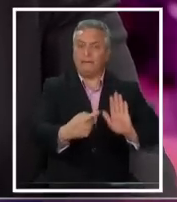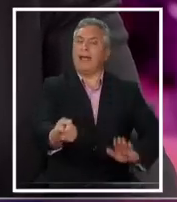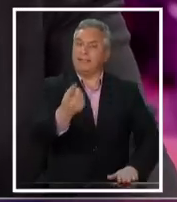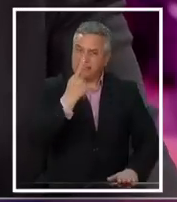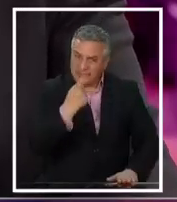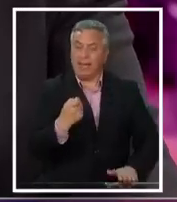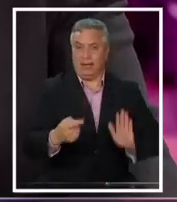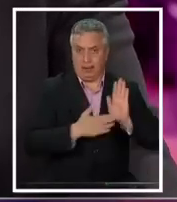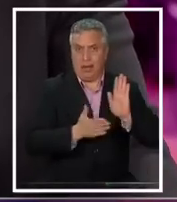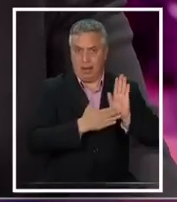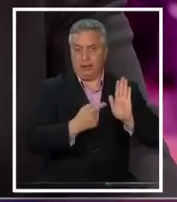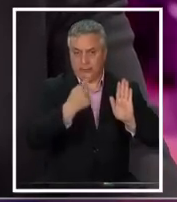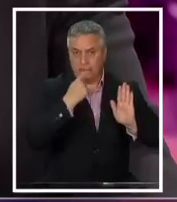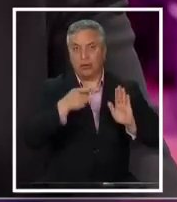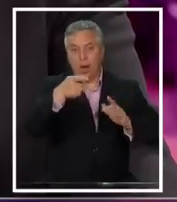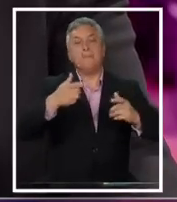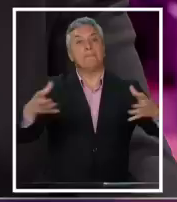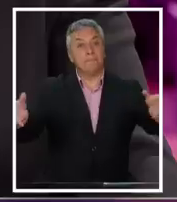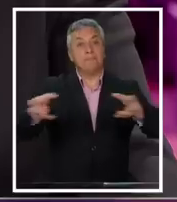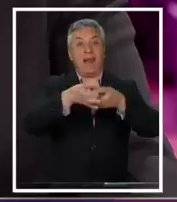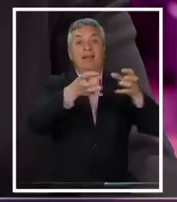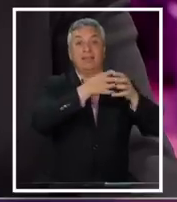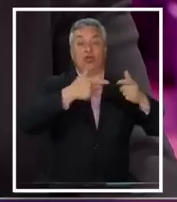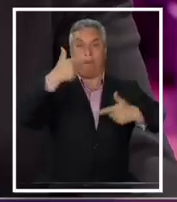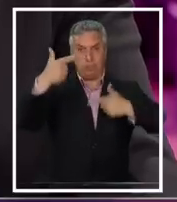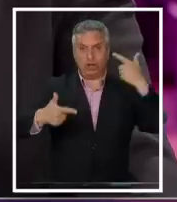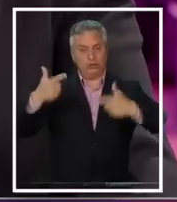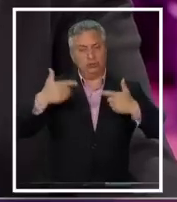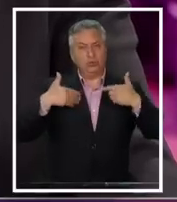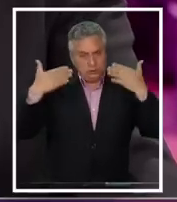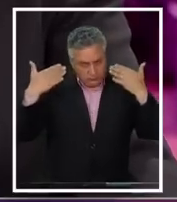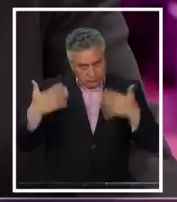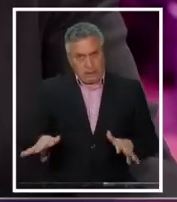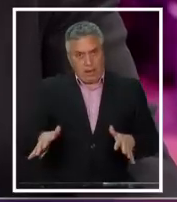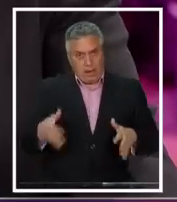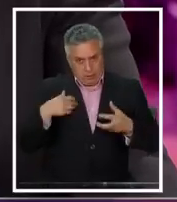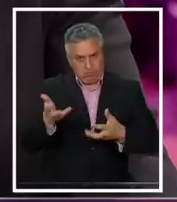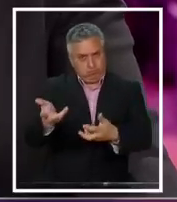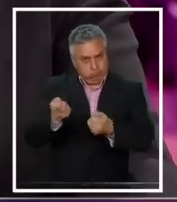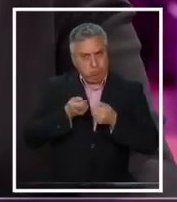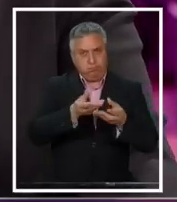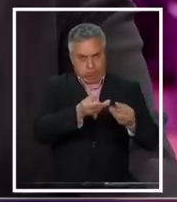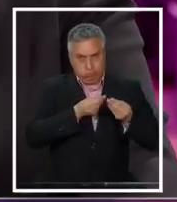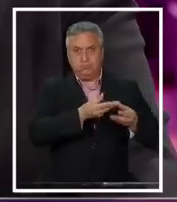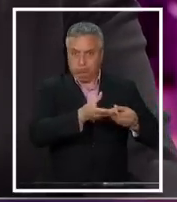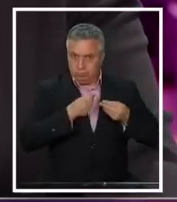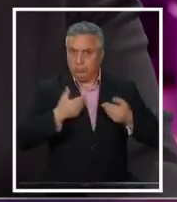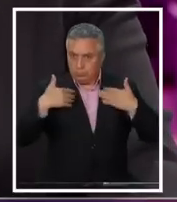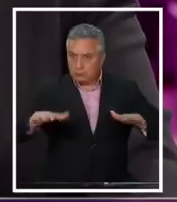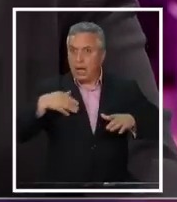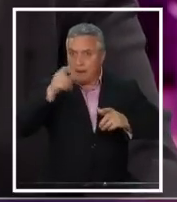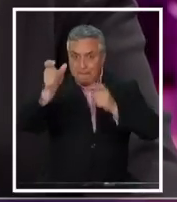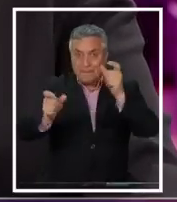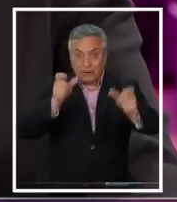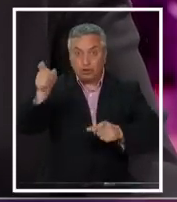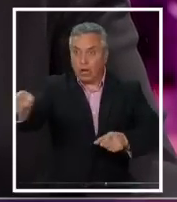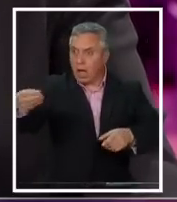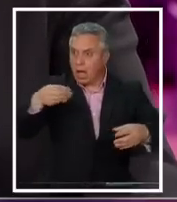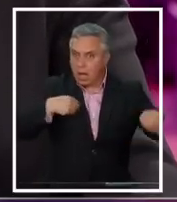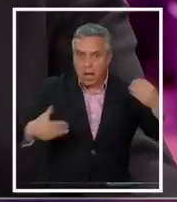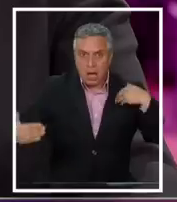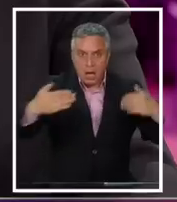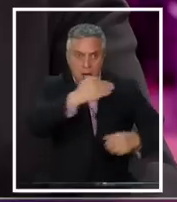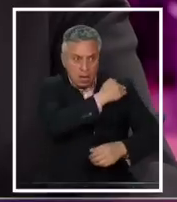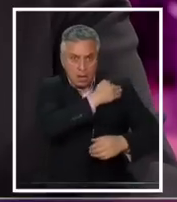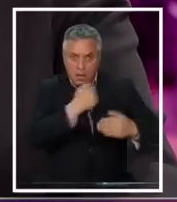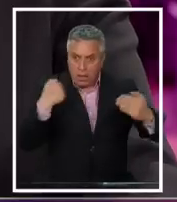que los partidos políticos hemos recogido y hemos acogido aquellos aspectos que la ciudadanía u otros